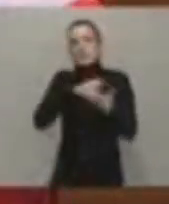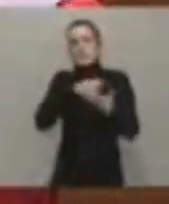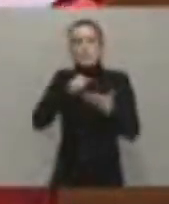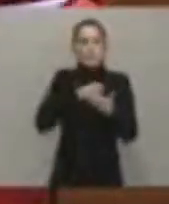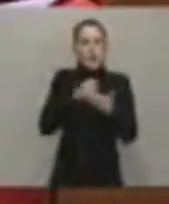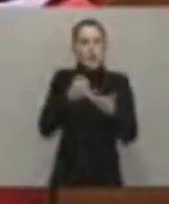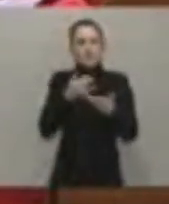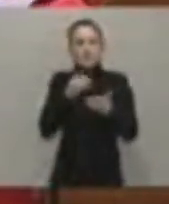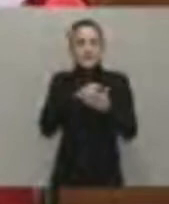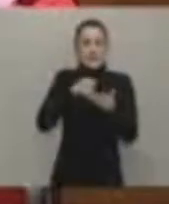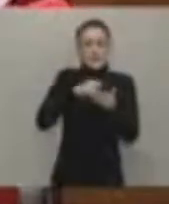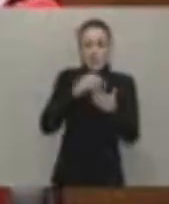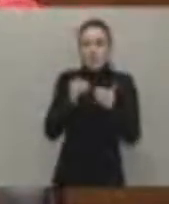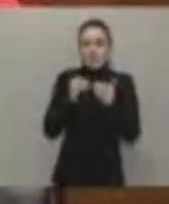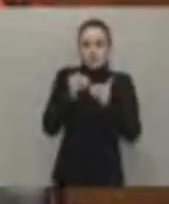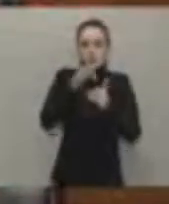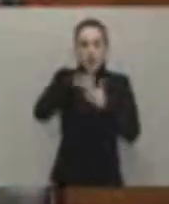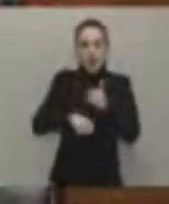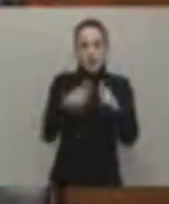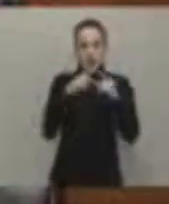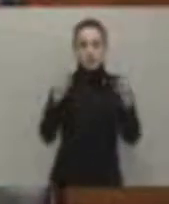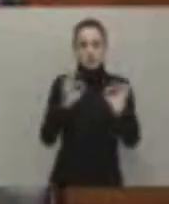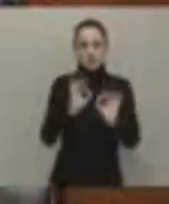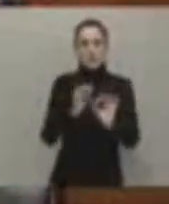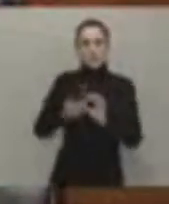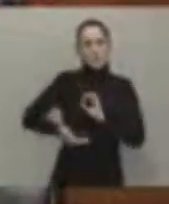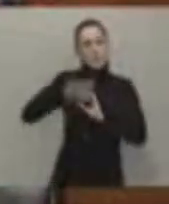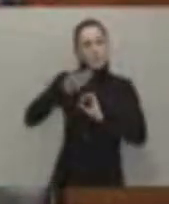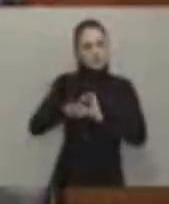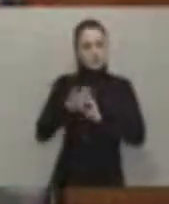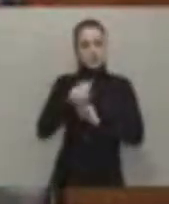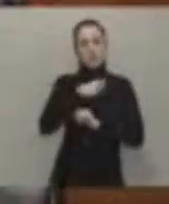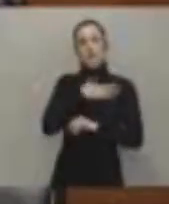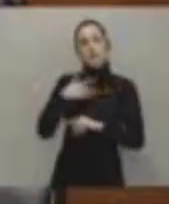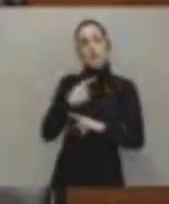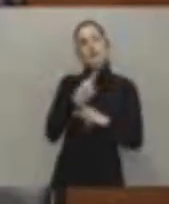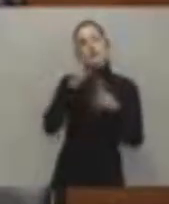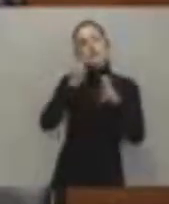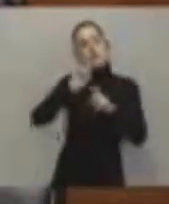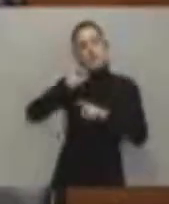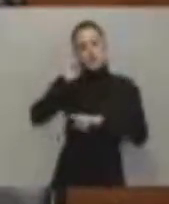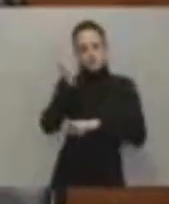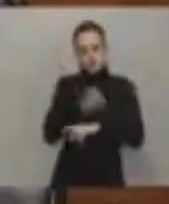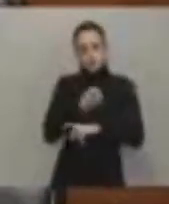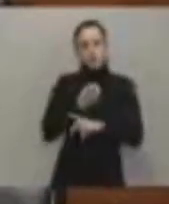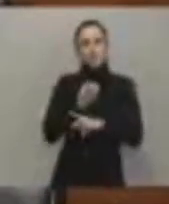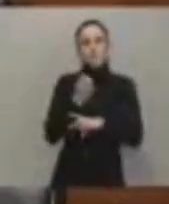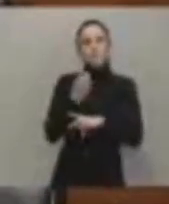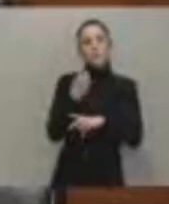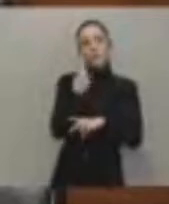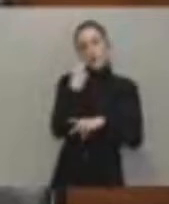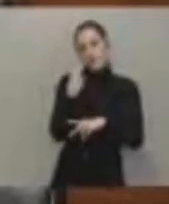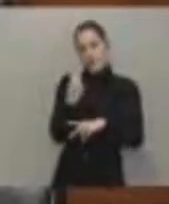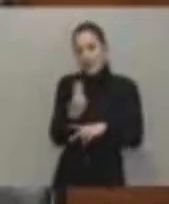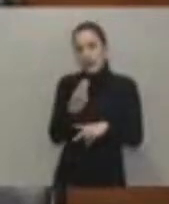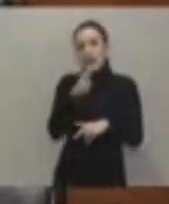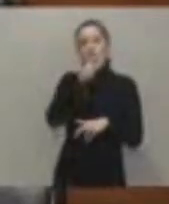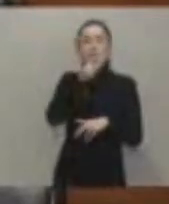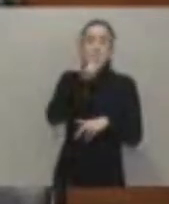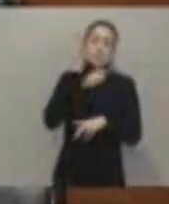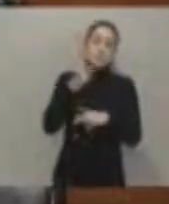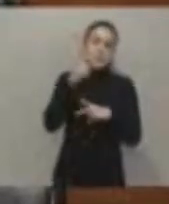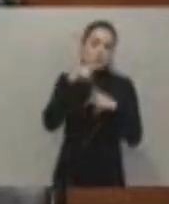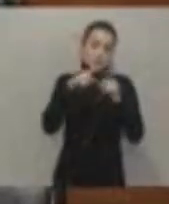esta tierra. Y déjeme que le diga otra cosa. Una pareja de asturianos que quiera conciliar